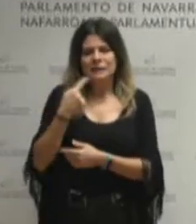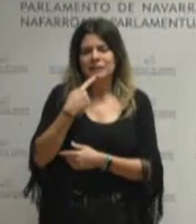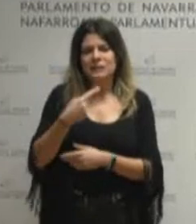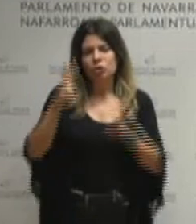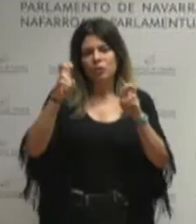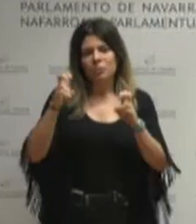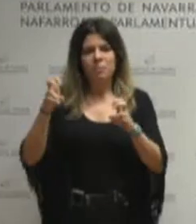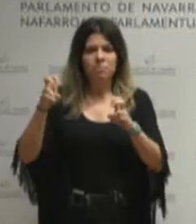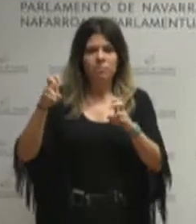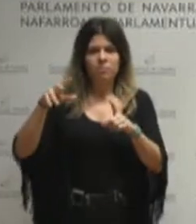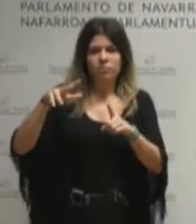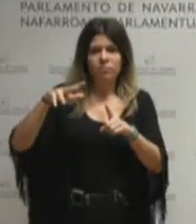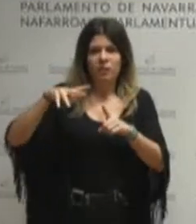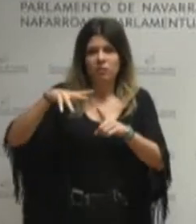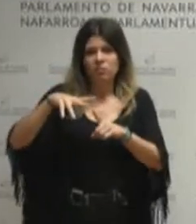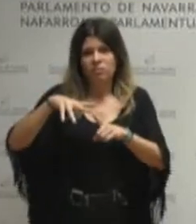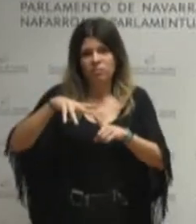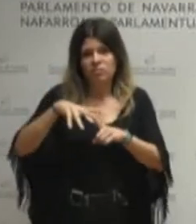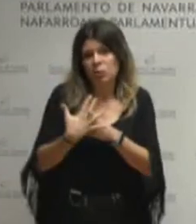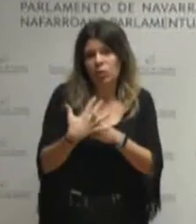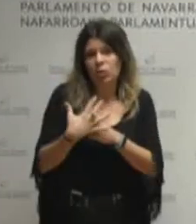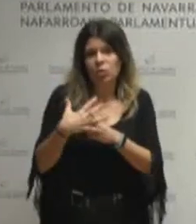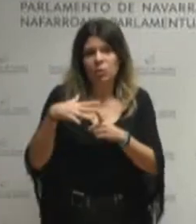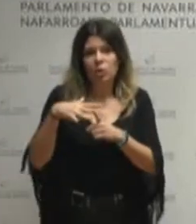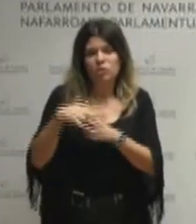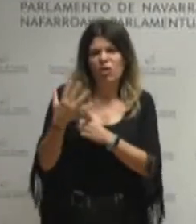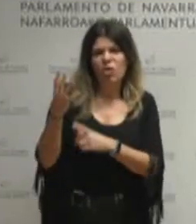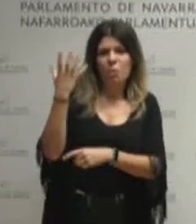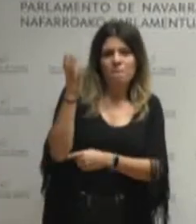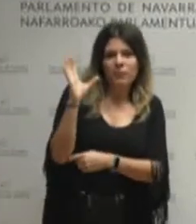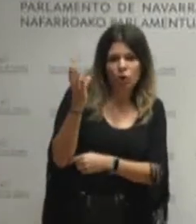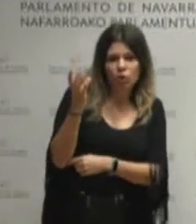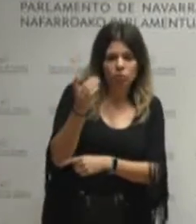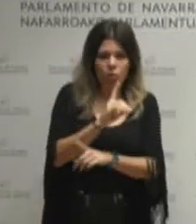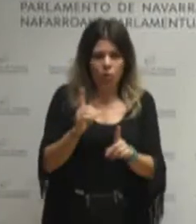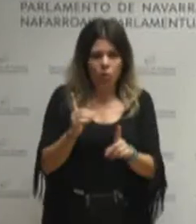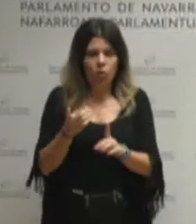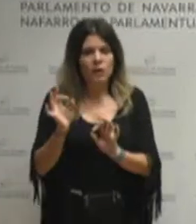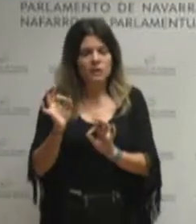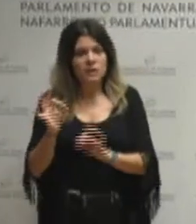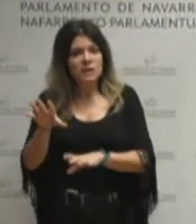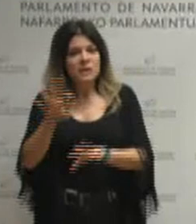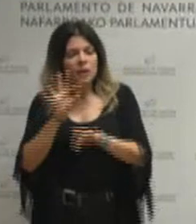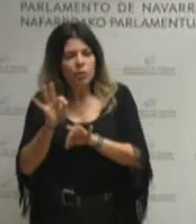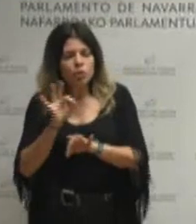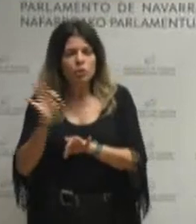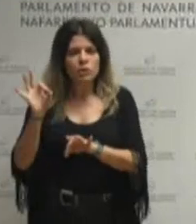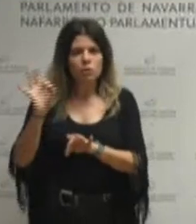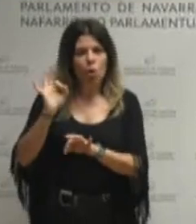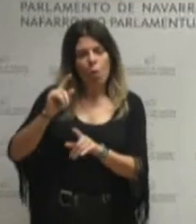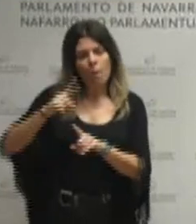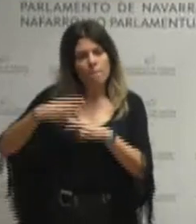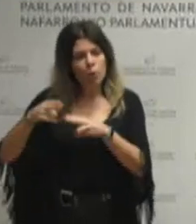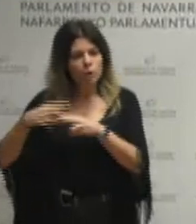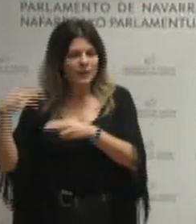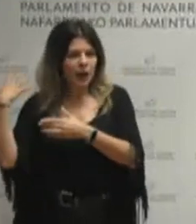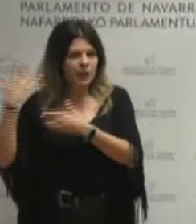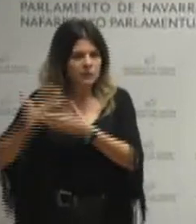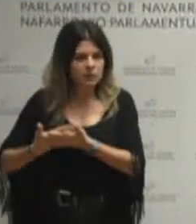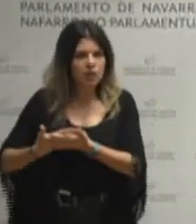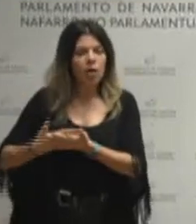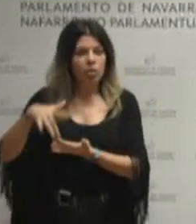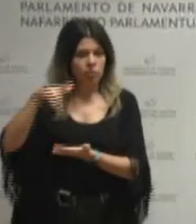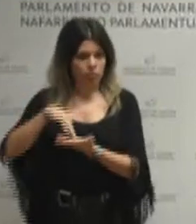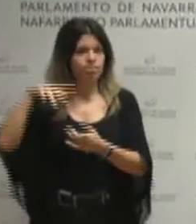hartutako erabakiak ari garapairatzen, momentu honetan, eta nik ilugogo eta aipatu nahi ditut laburki, batetik